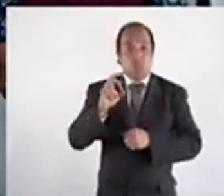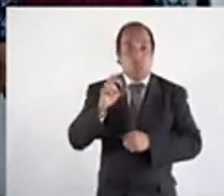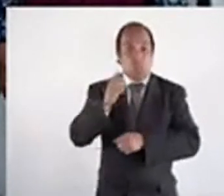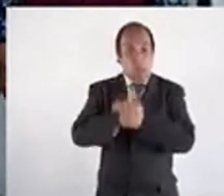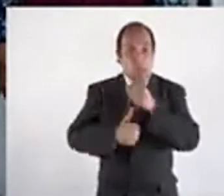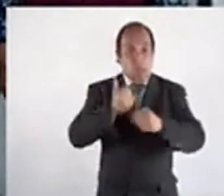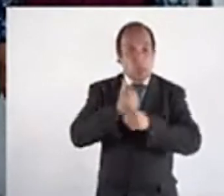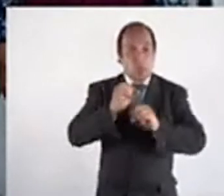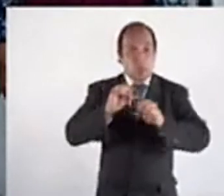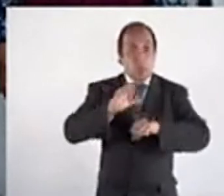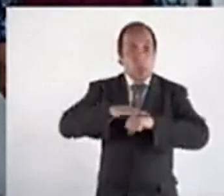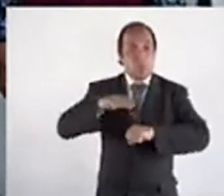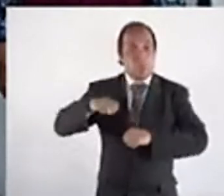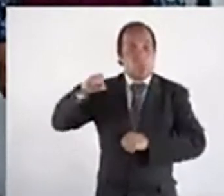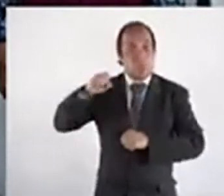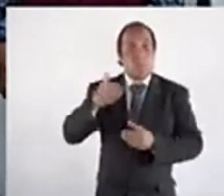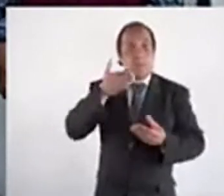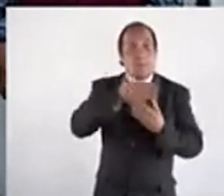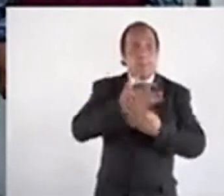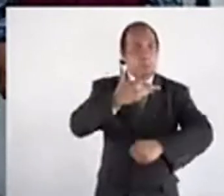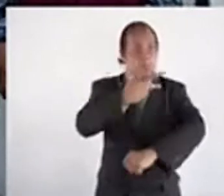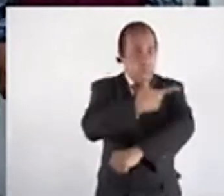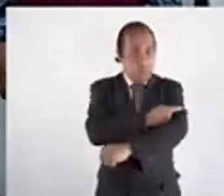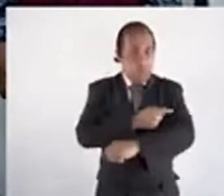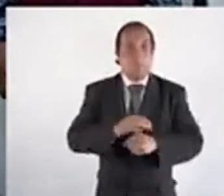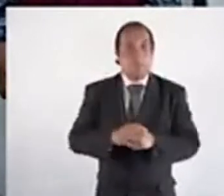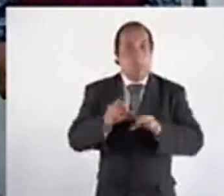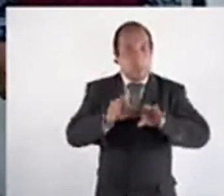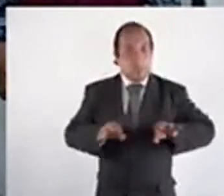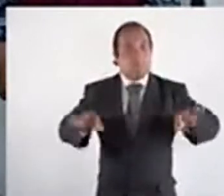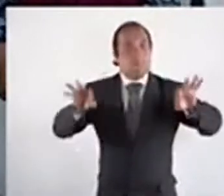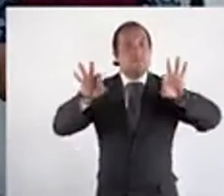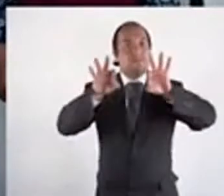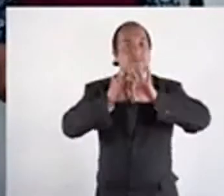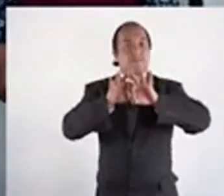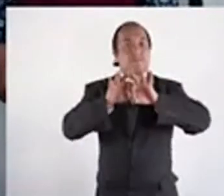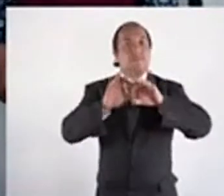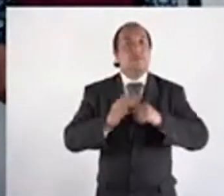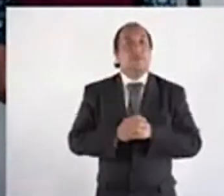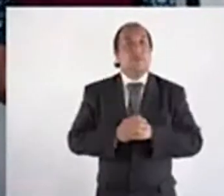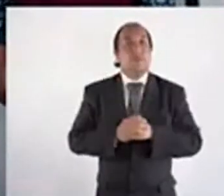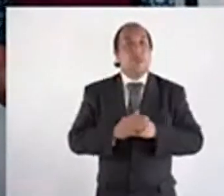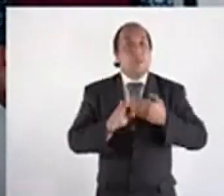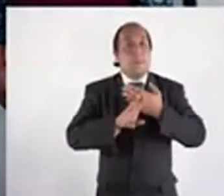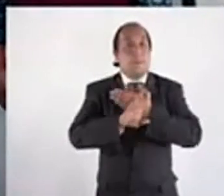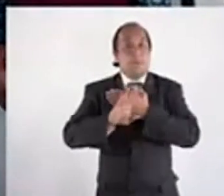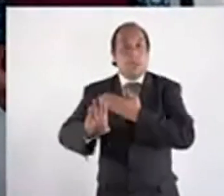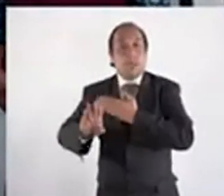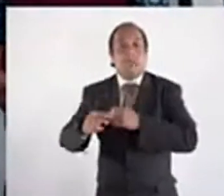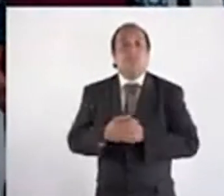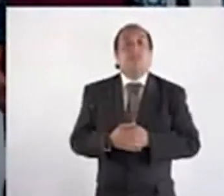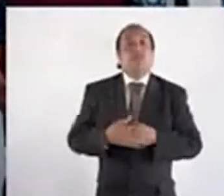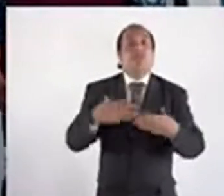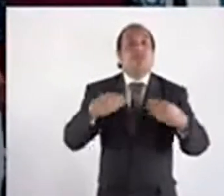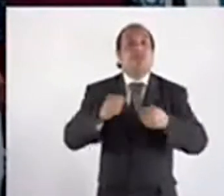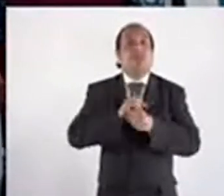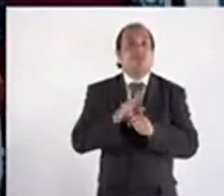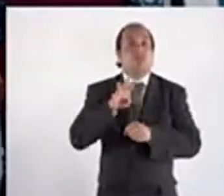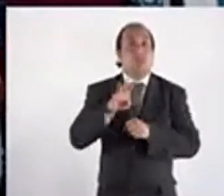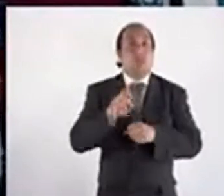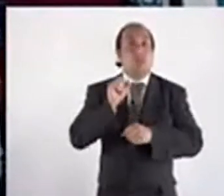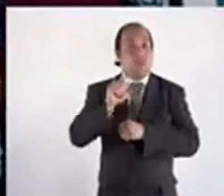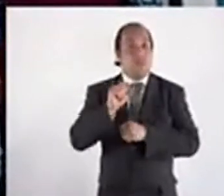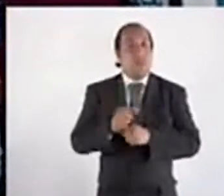30 años o más, acudan a vacunarse. La vacuna es fundamental para poder parar los contagios de COVID